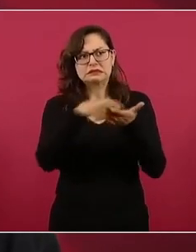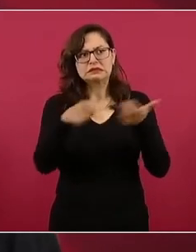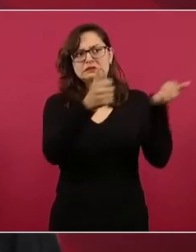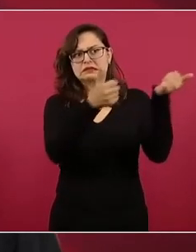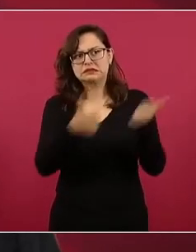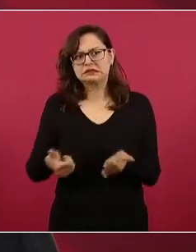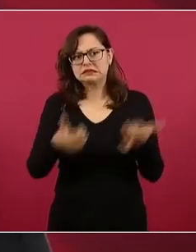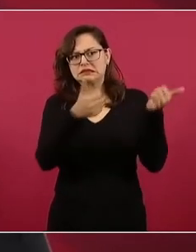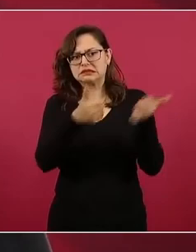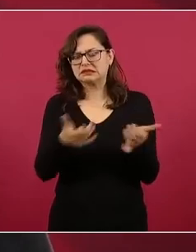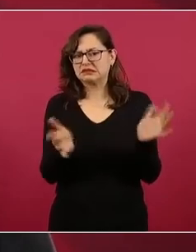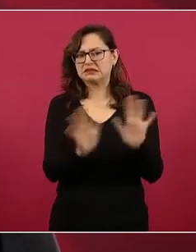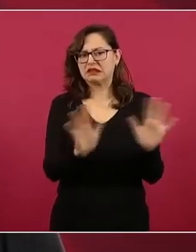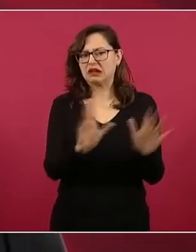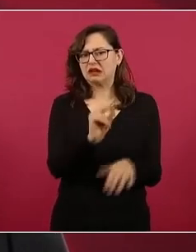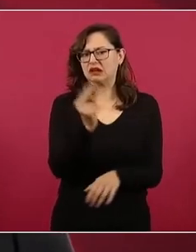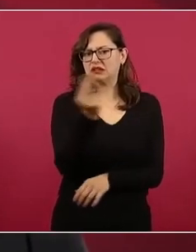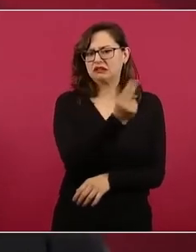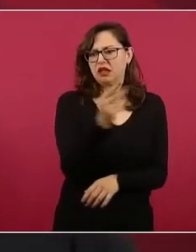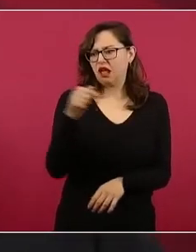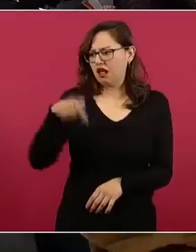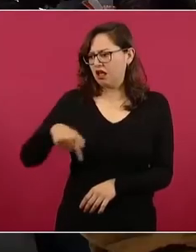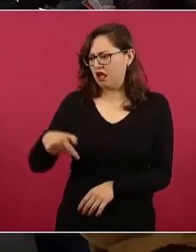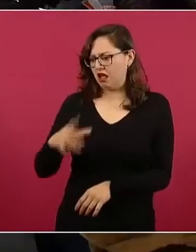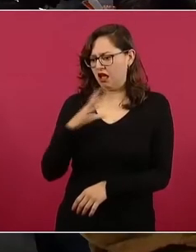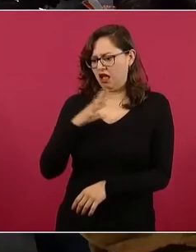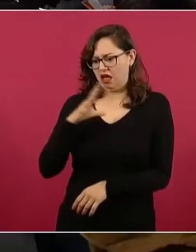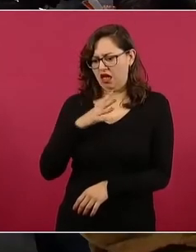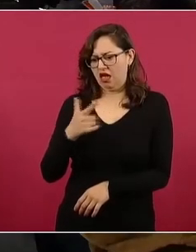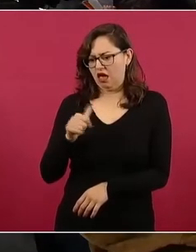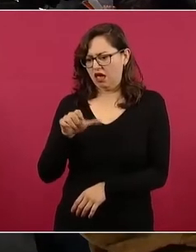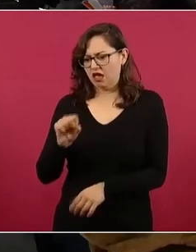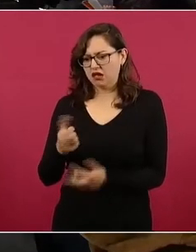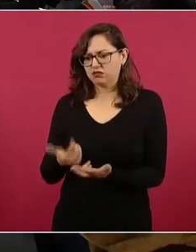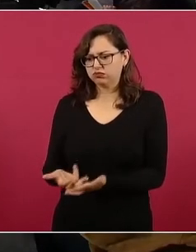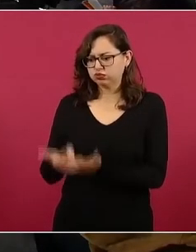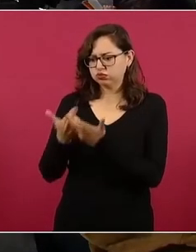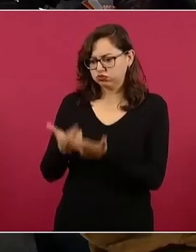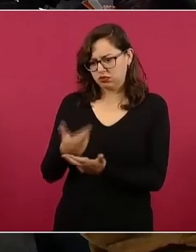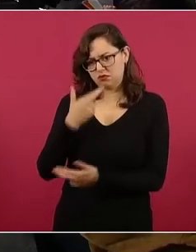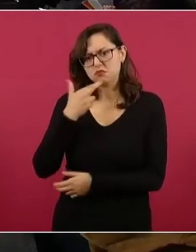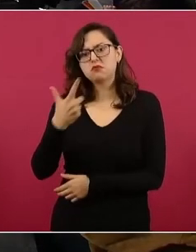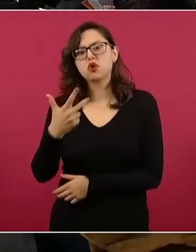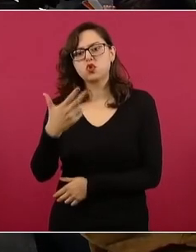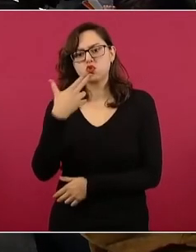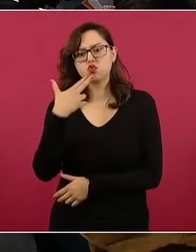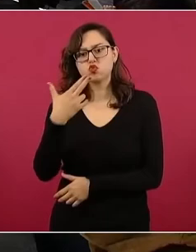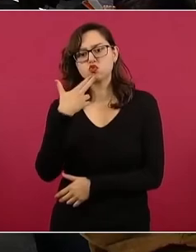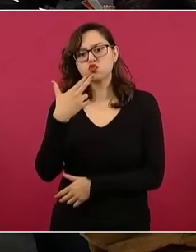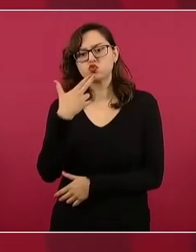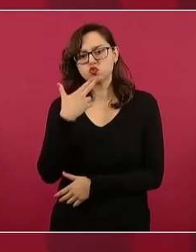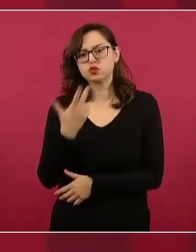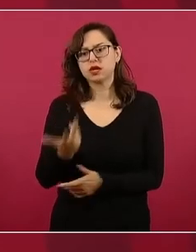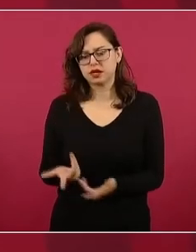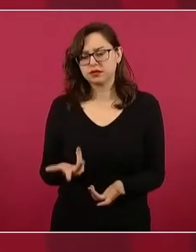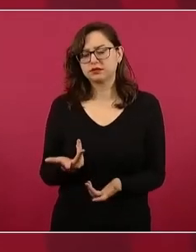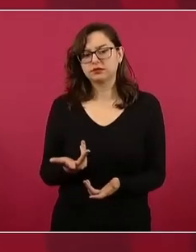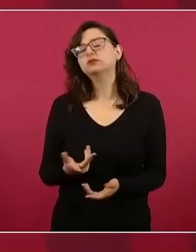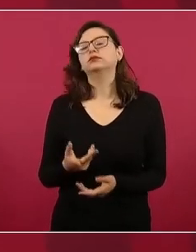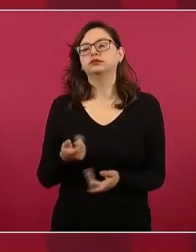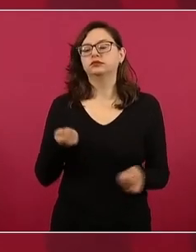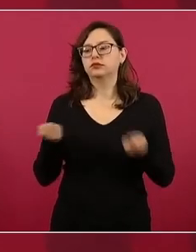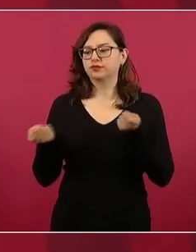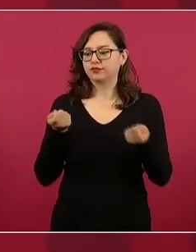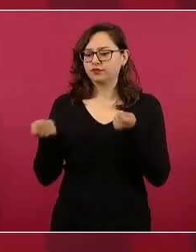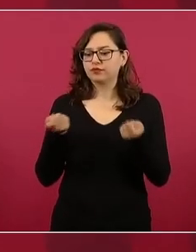para no perjudicar a la Comisión Federal de Electricidad y no aumentar el precio de la luz.